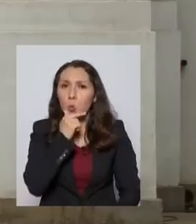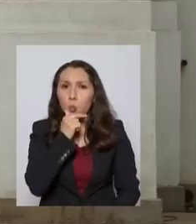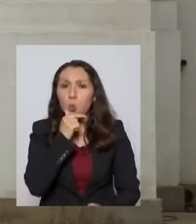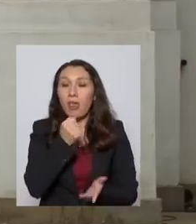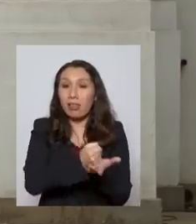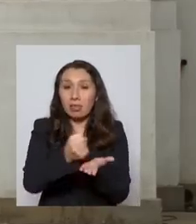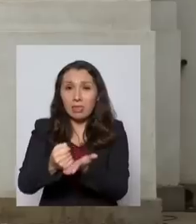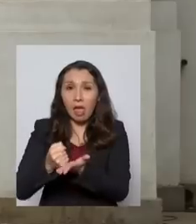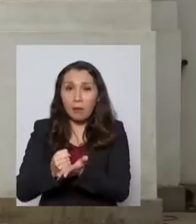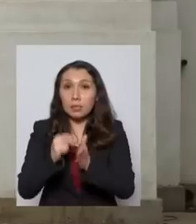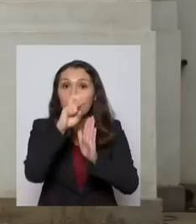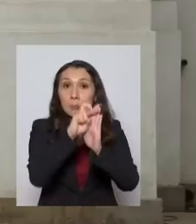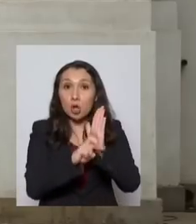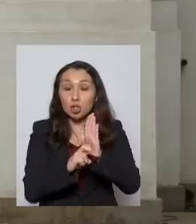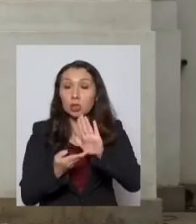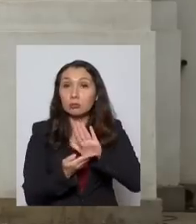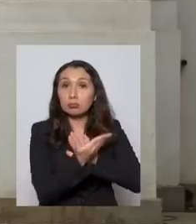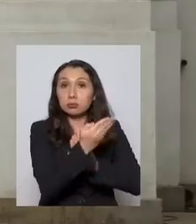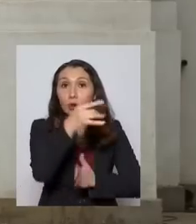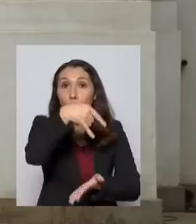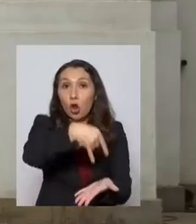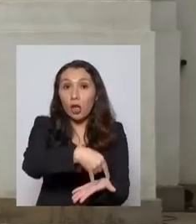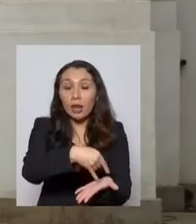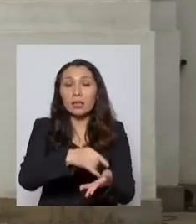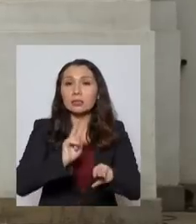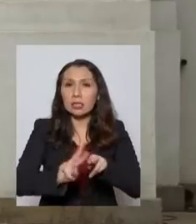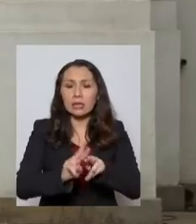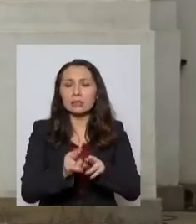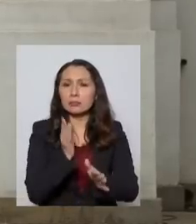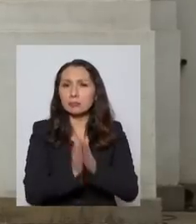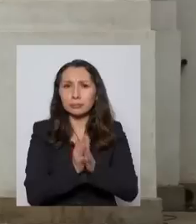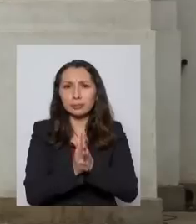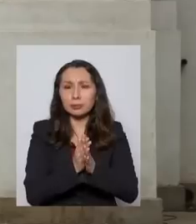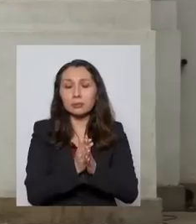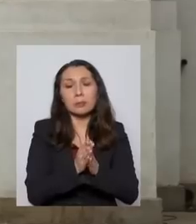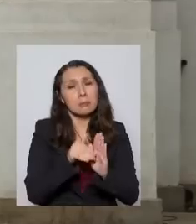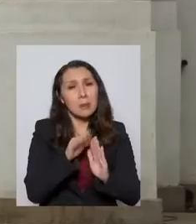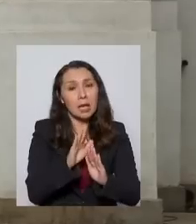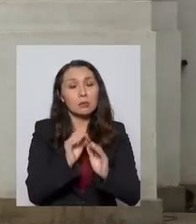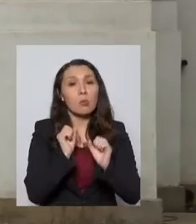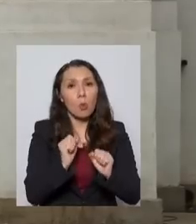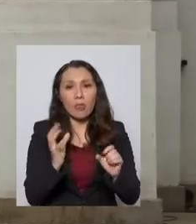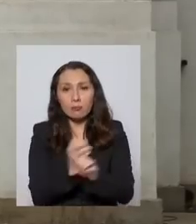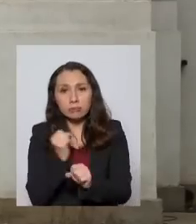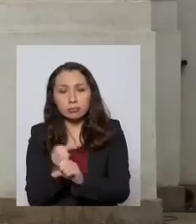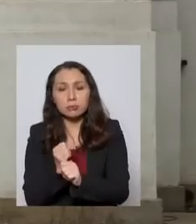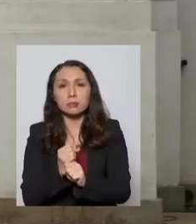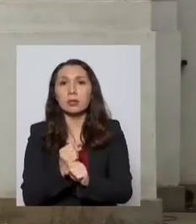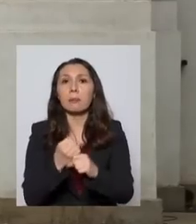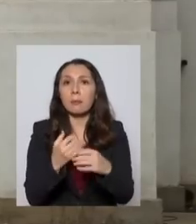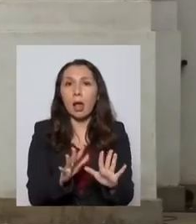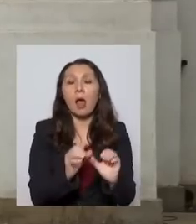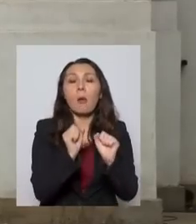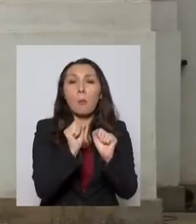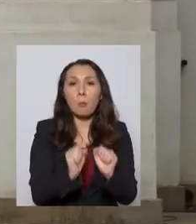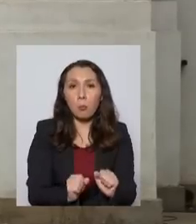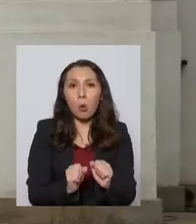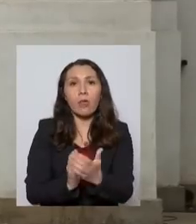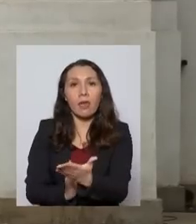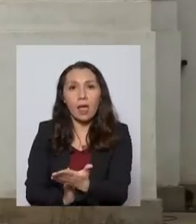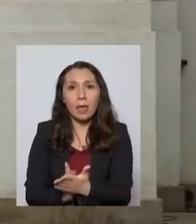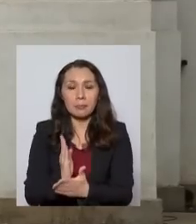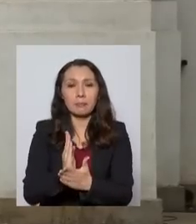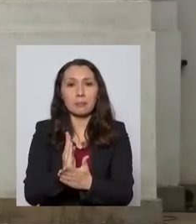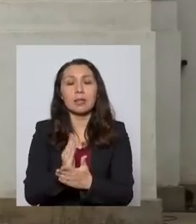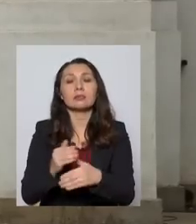la tramitación de este proyecto en el Congreso se haga con la mayor celeridad y expedición para poder empezar